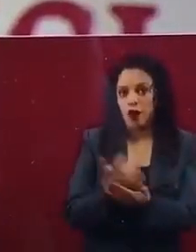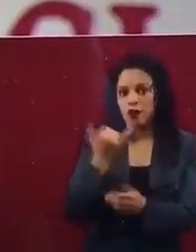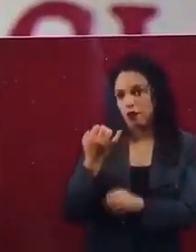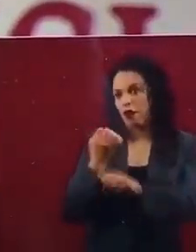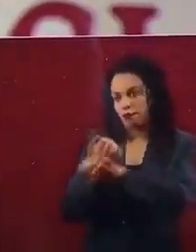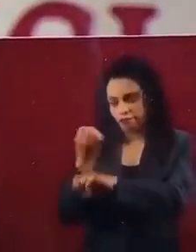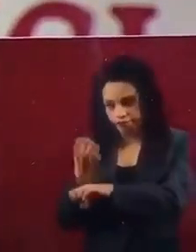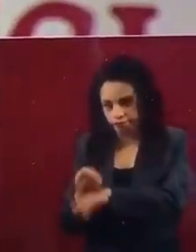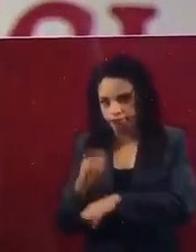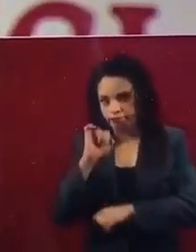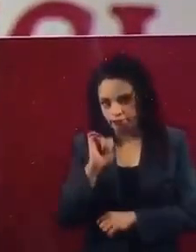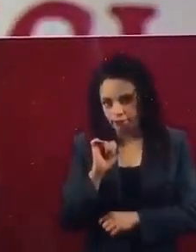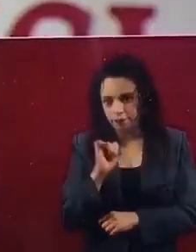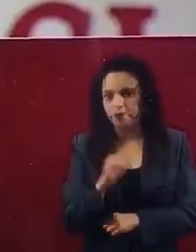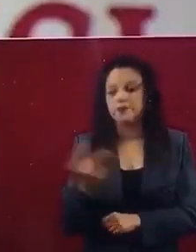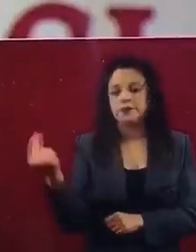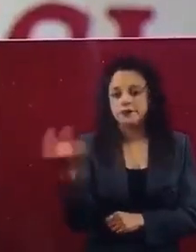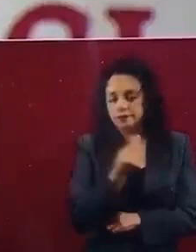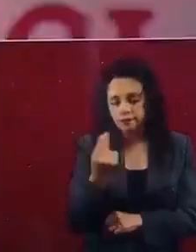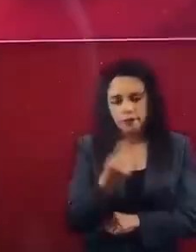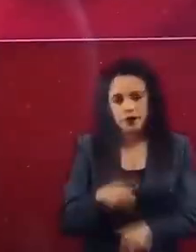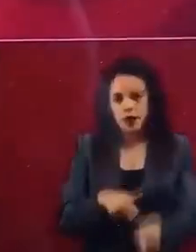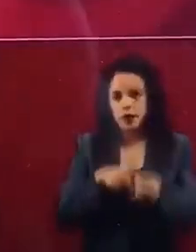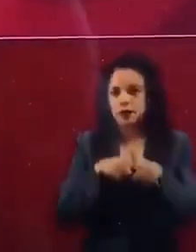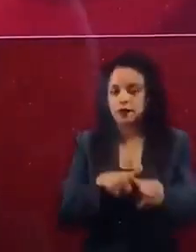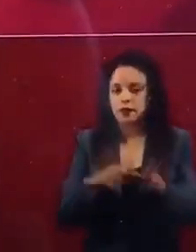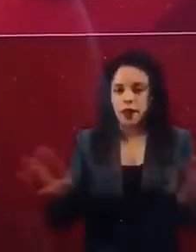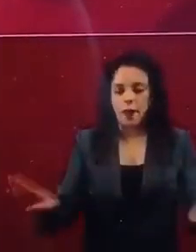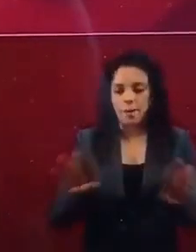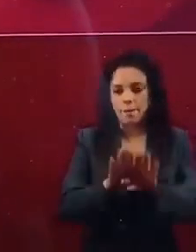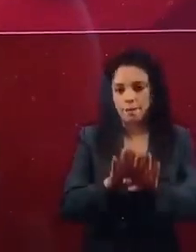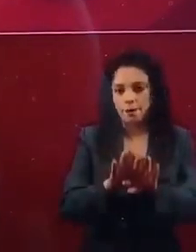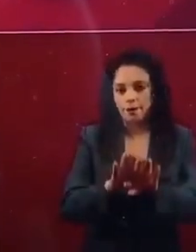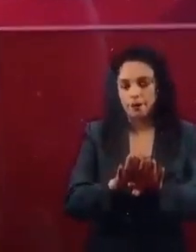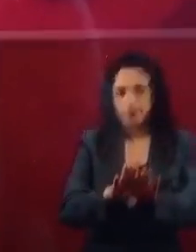prolongue la restricción a viajes no esenciales de 21.